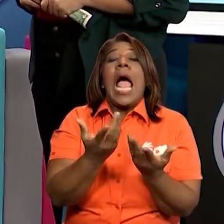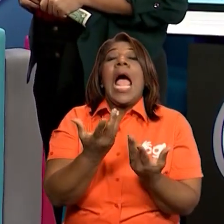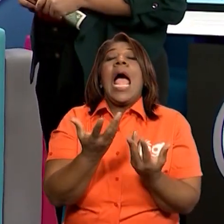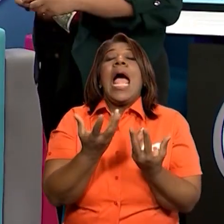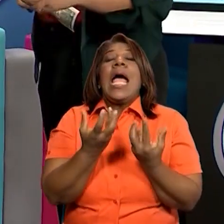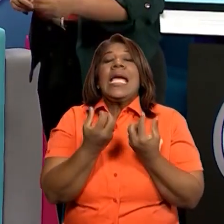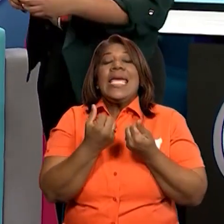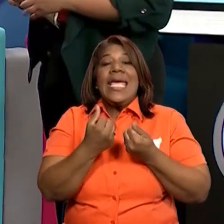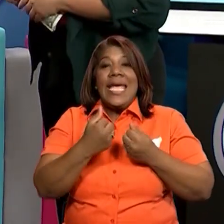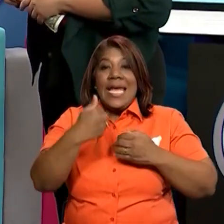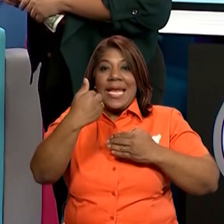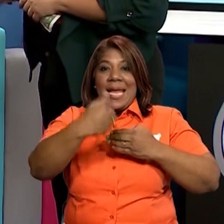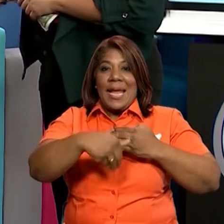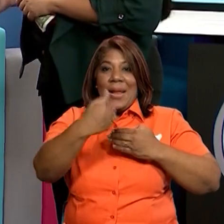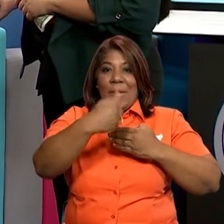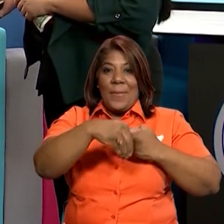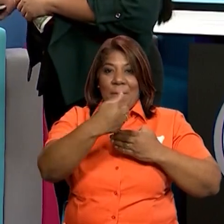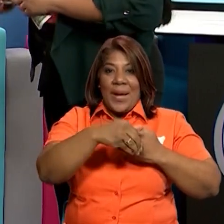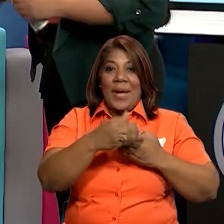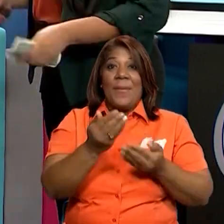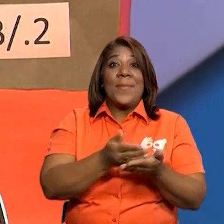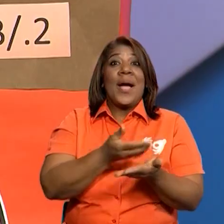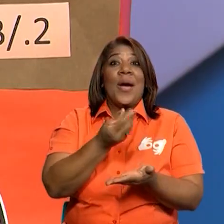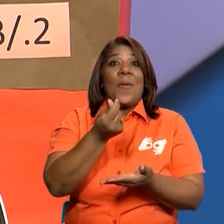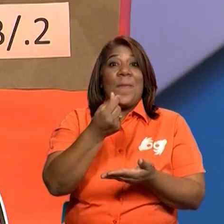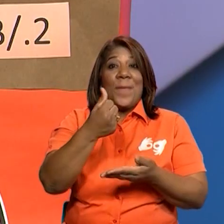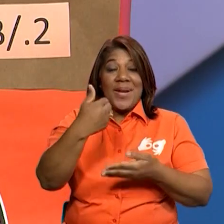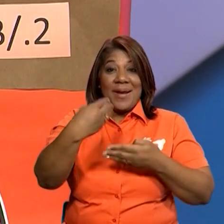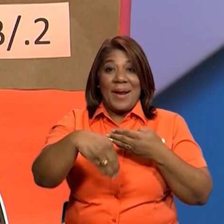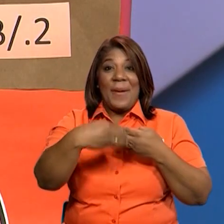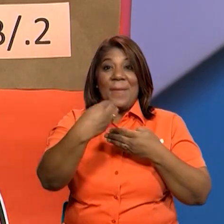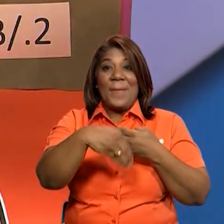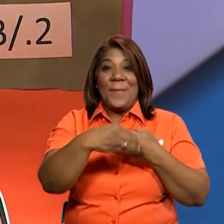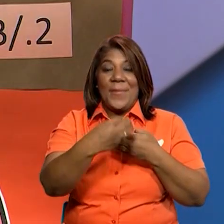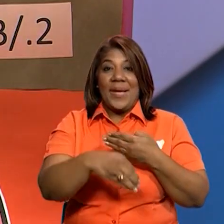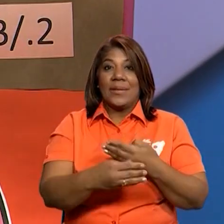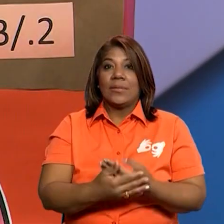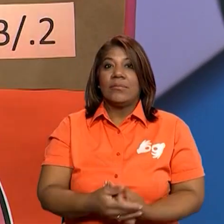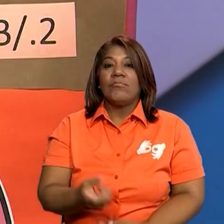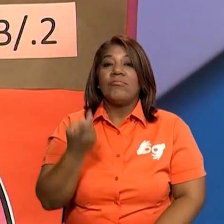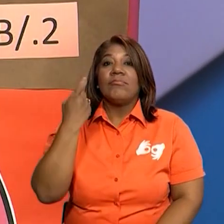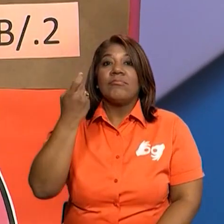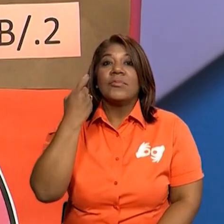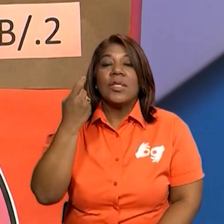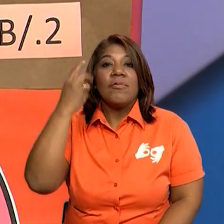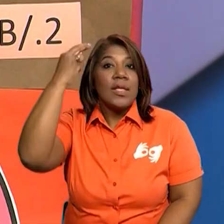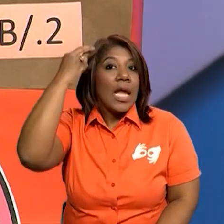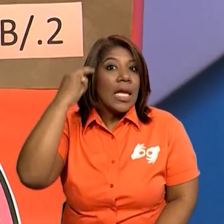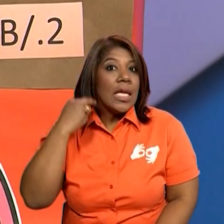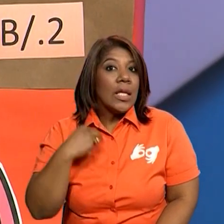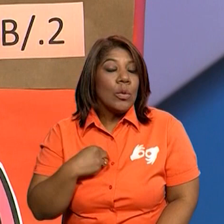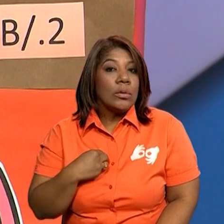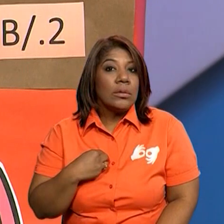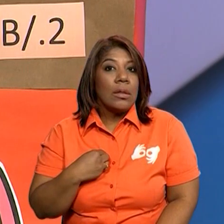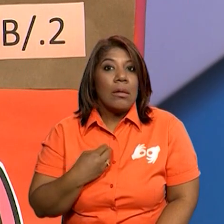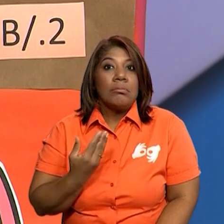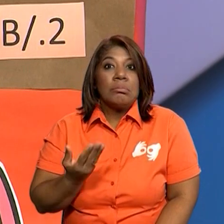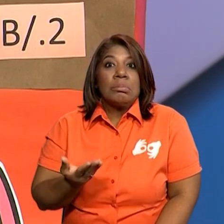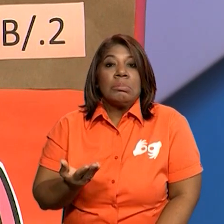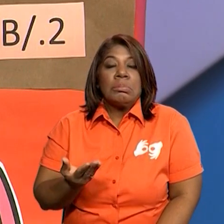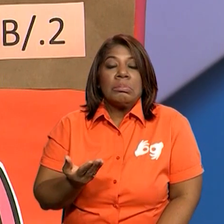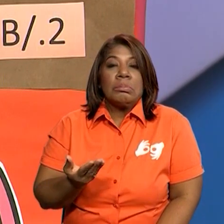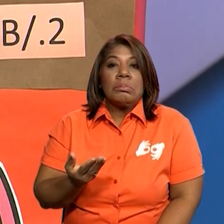También quiere llevarse el pan. Muy bien. Chicos, ¿cuánto necesita la